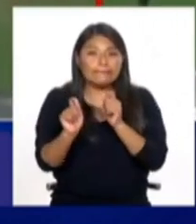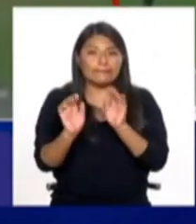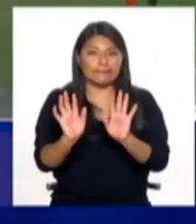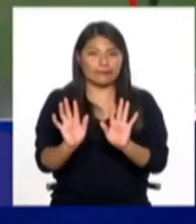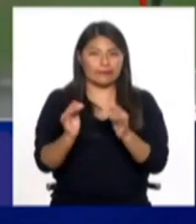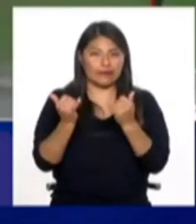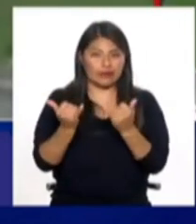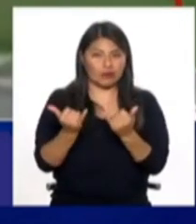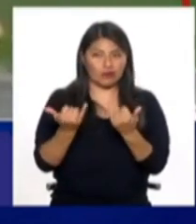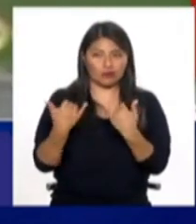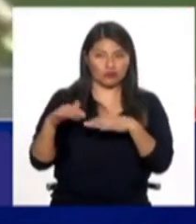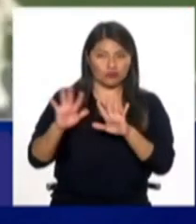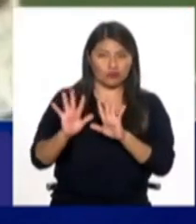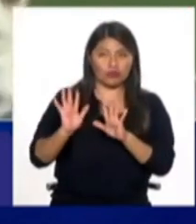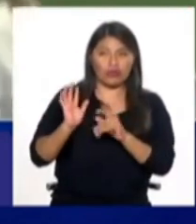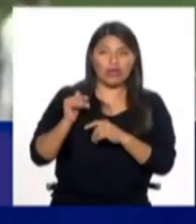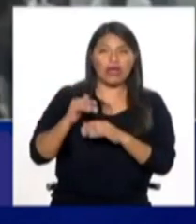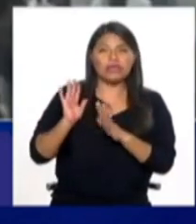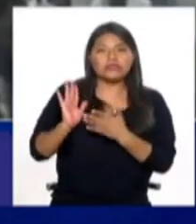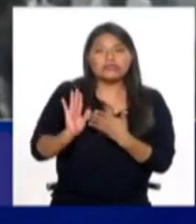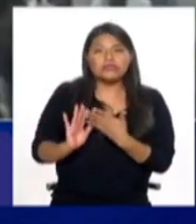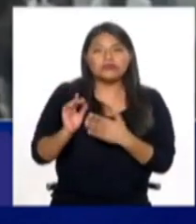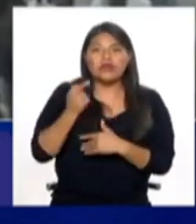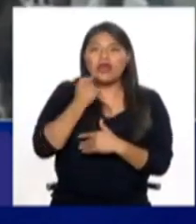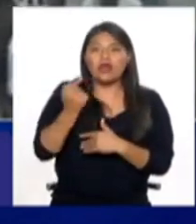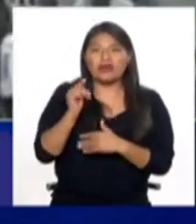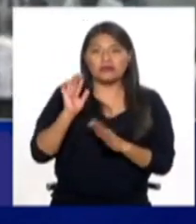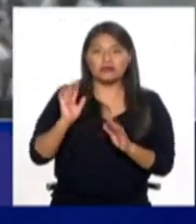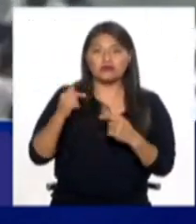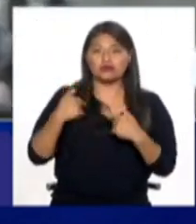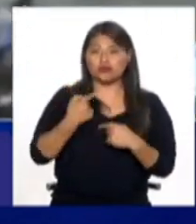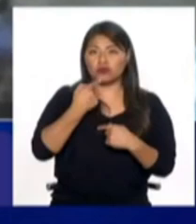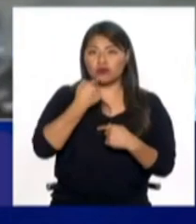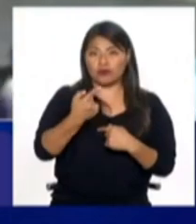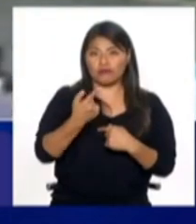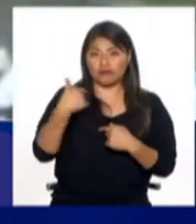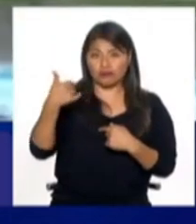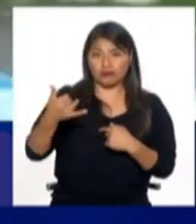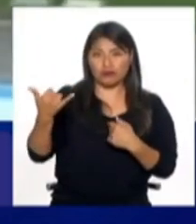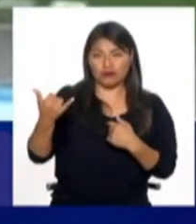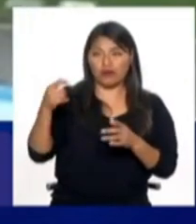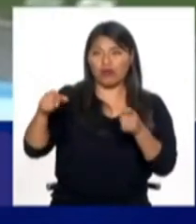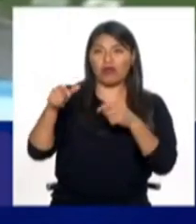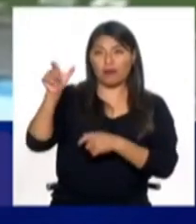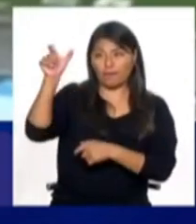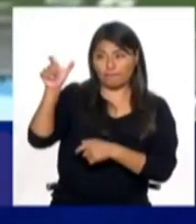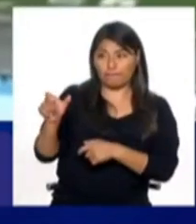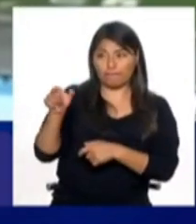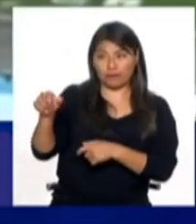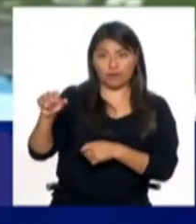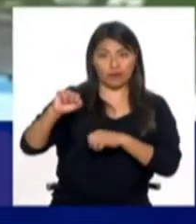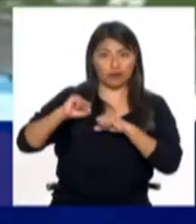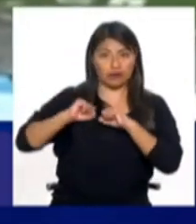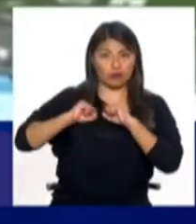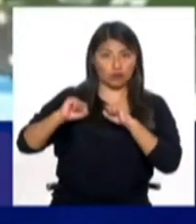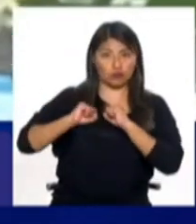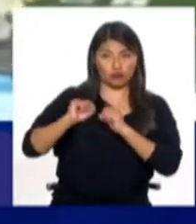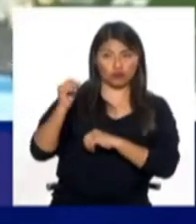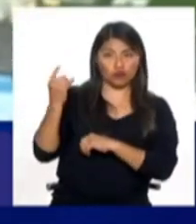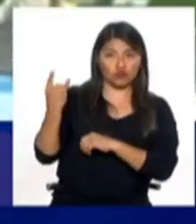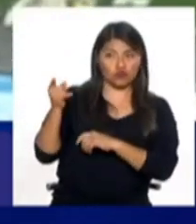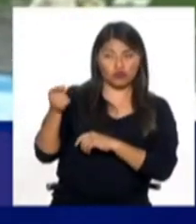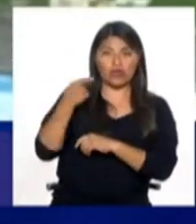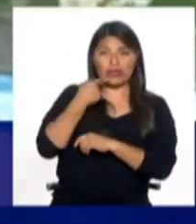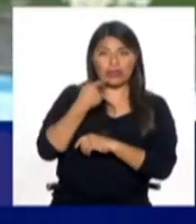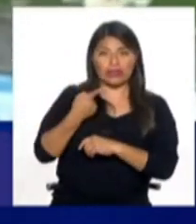valorando en estos momentos. Es decir, yo no estoy afirmando que este preparador físico tuvo la intención